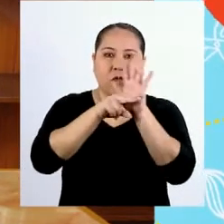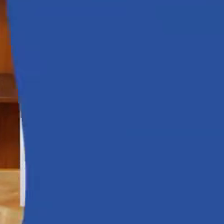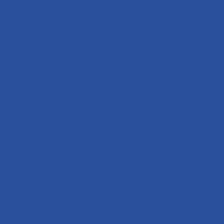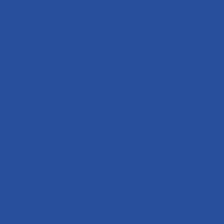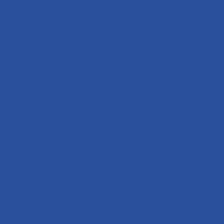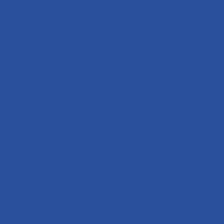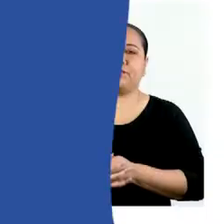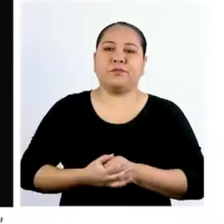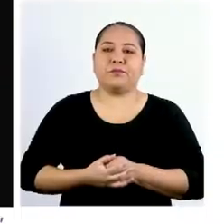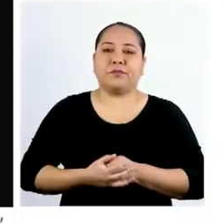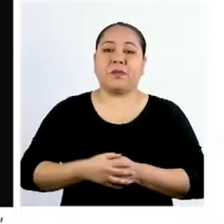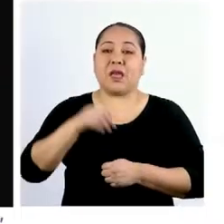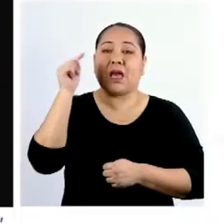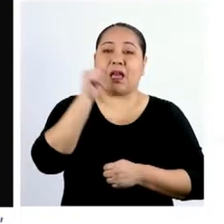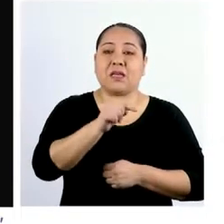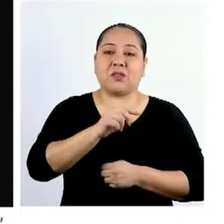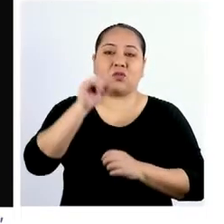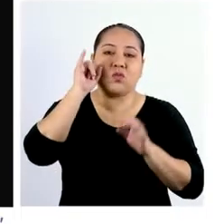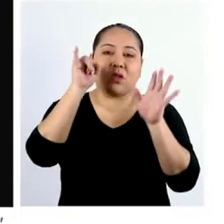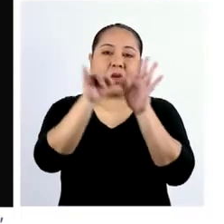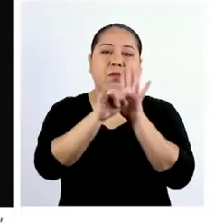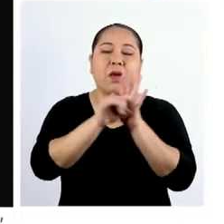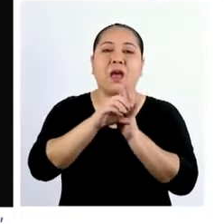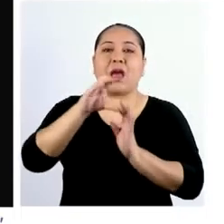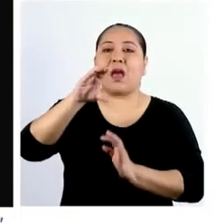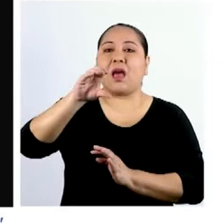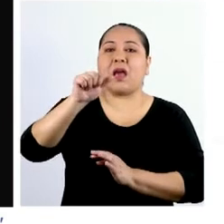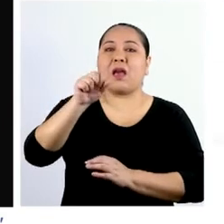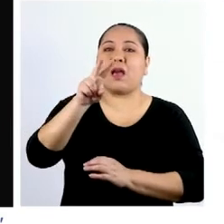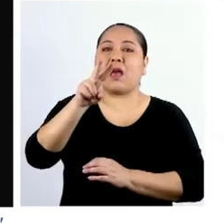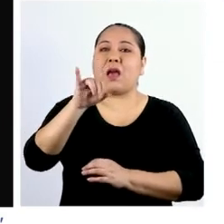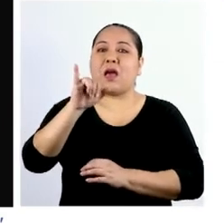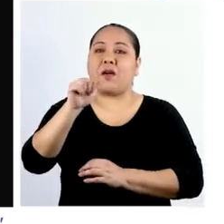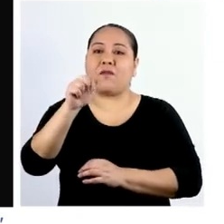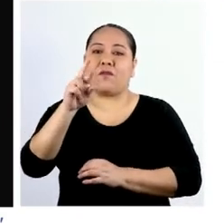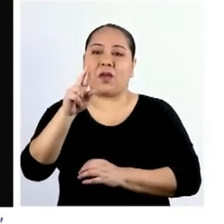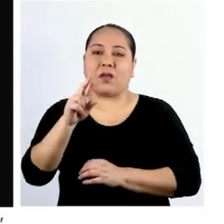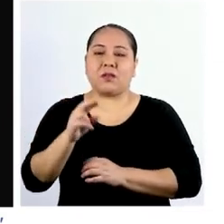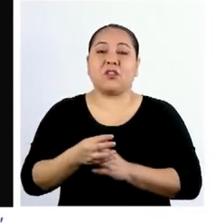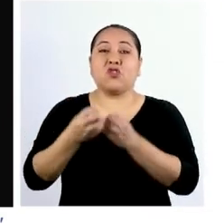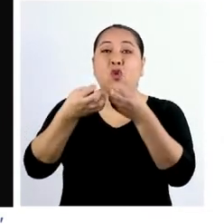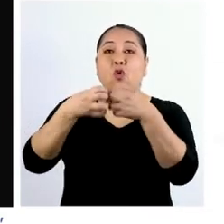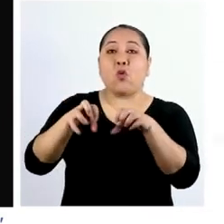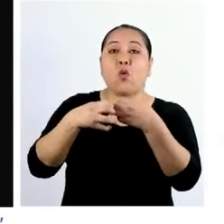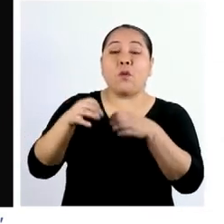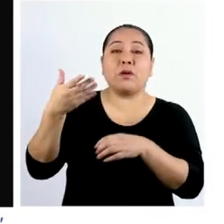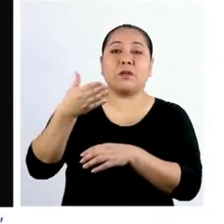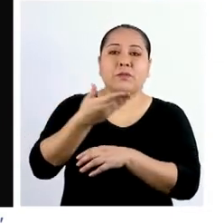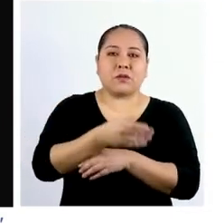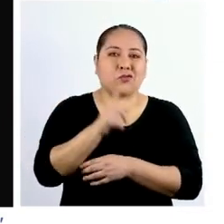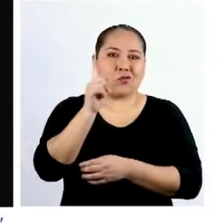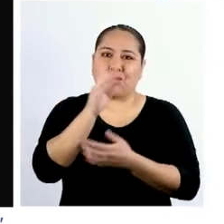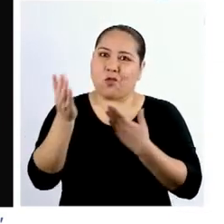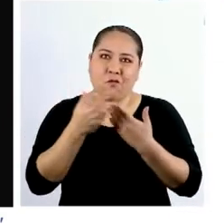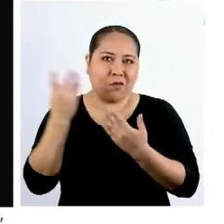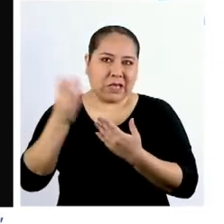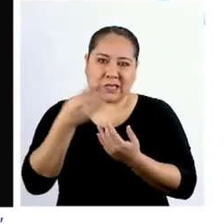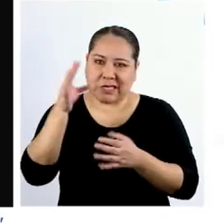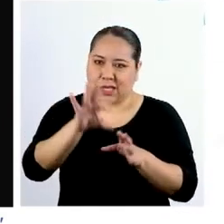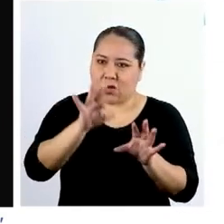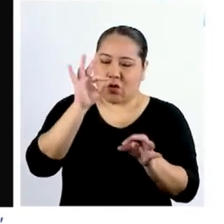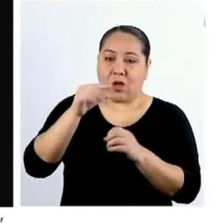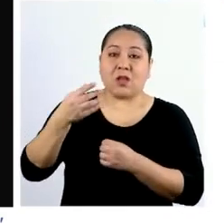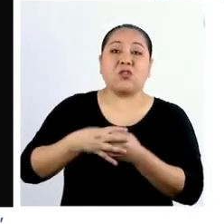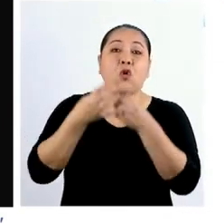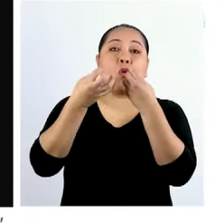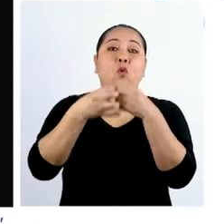video. Esta es una imagen de caviar, que esencialmente son huevas de pescado y no es fácil de conseguir.